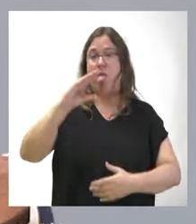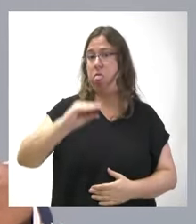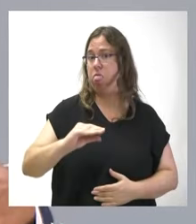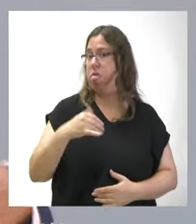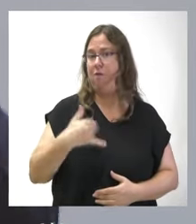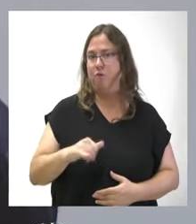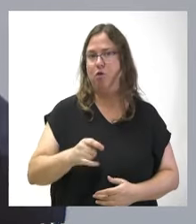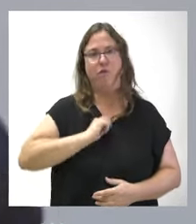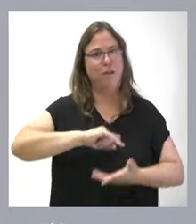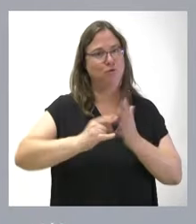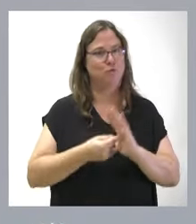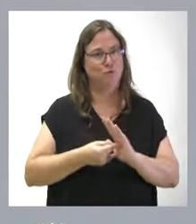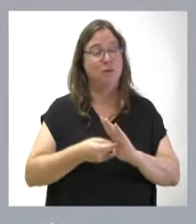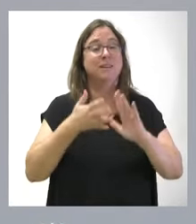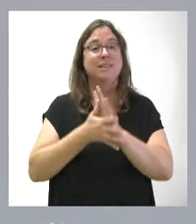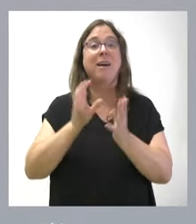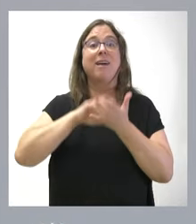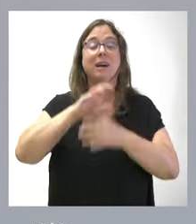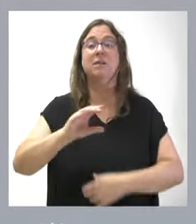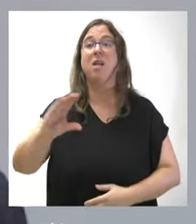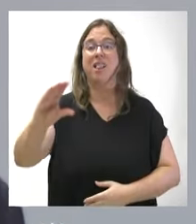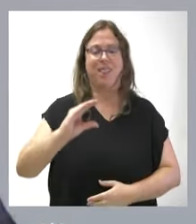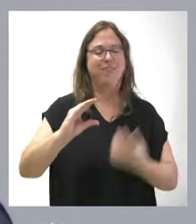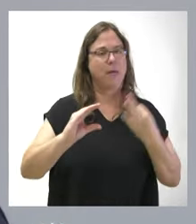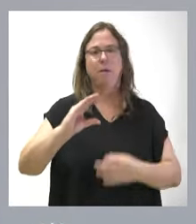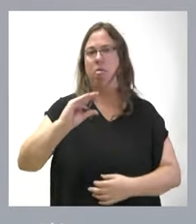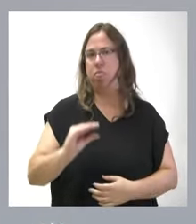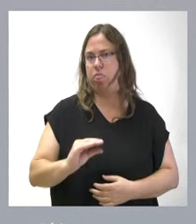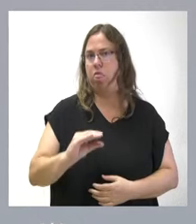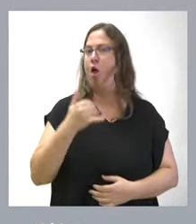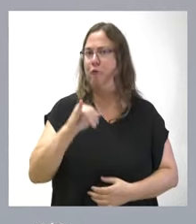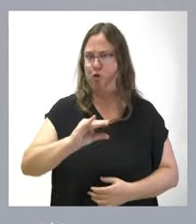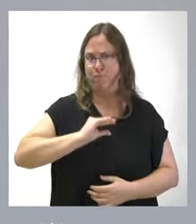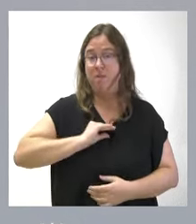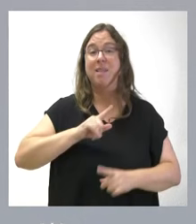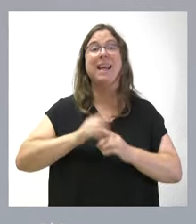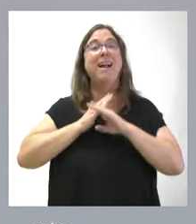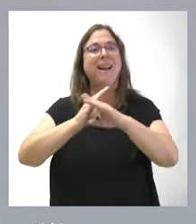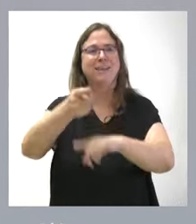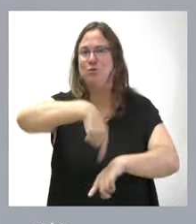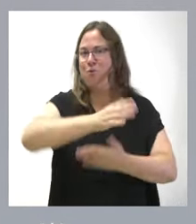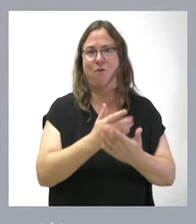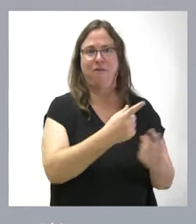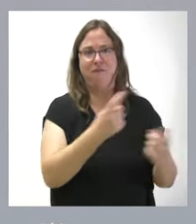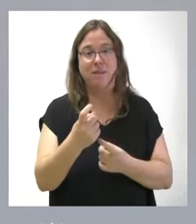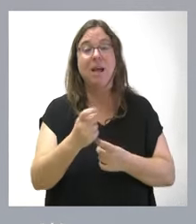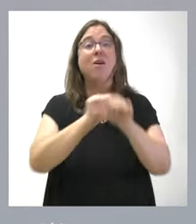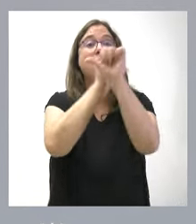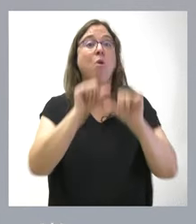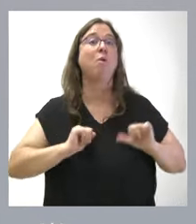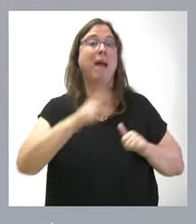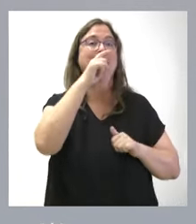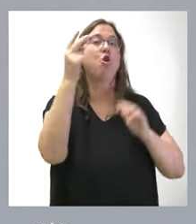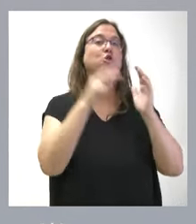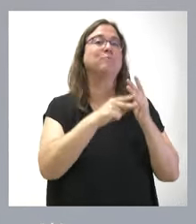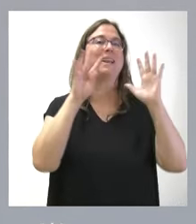eso digo que Castilla y León tienen infrafinanciación, pero que también el resto de las comunidades autónomas tienen infrafinanciación. ¿Por qué? Porque el modelo data desde el año 2009